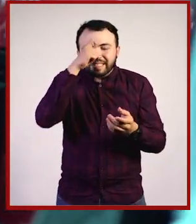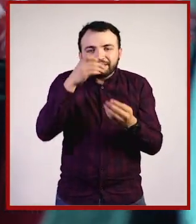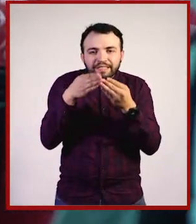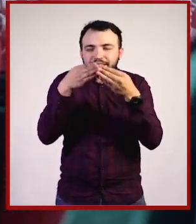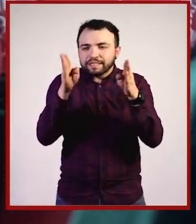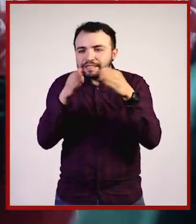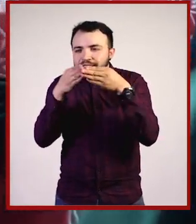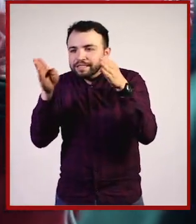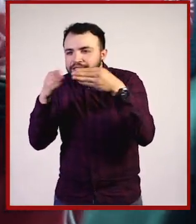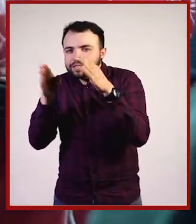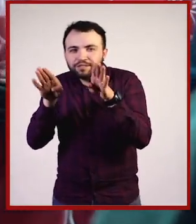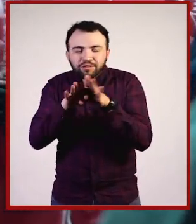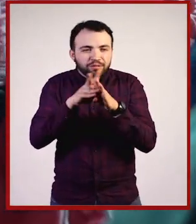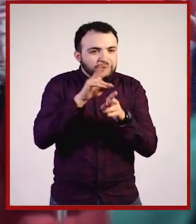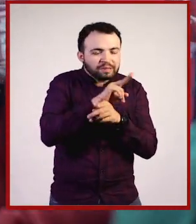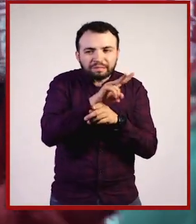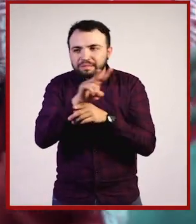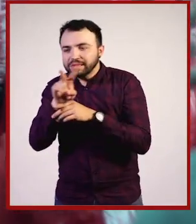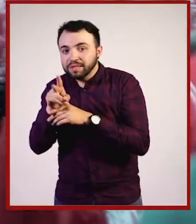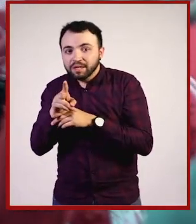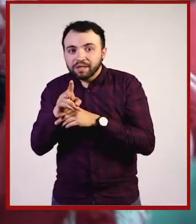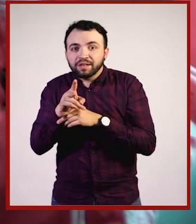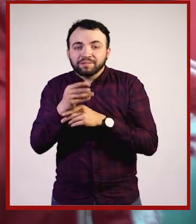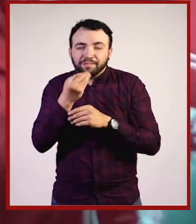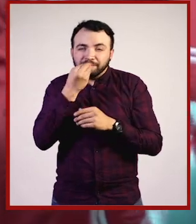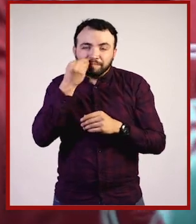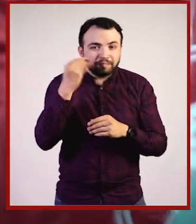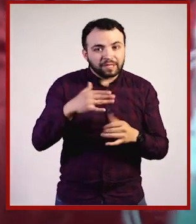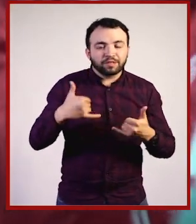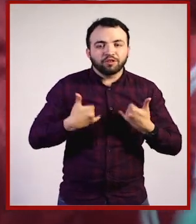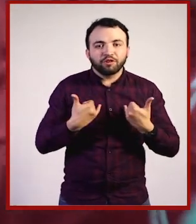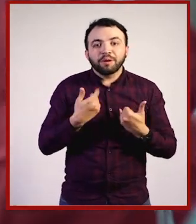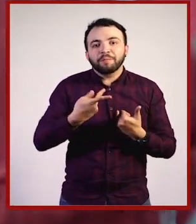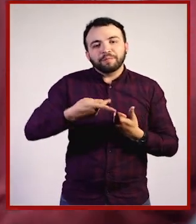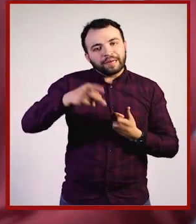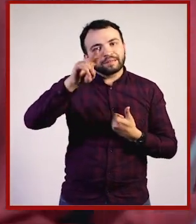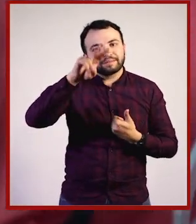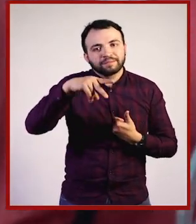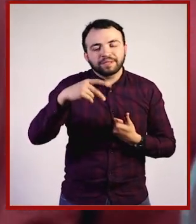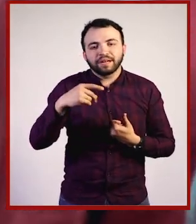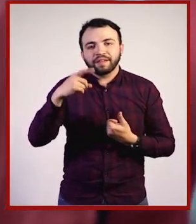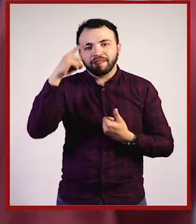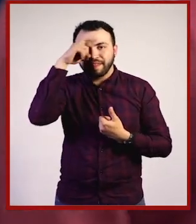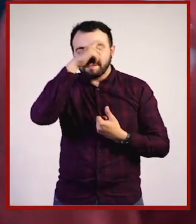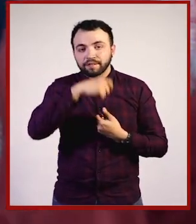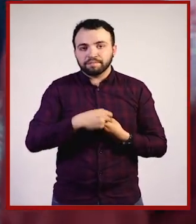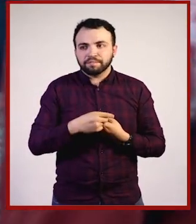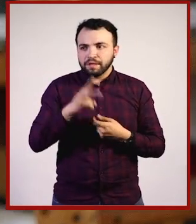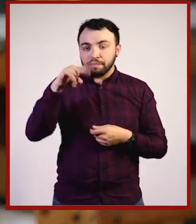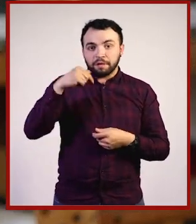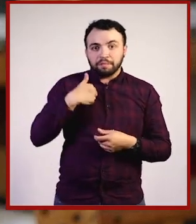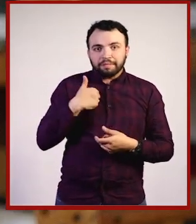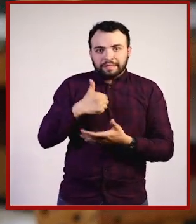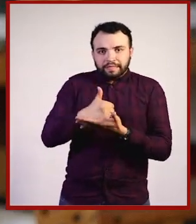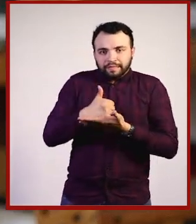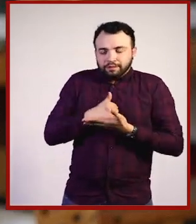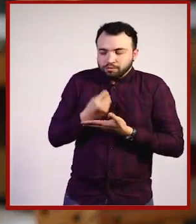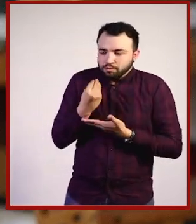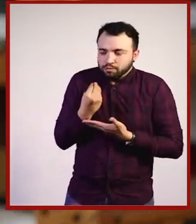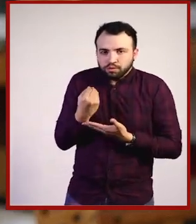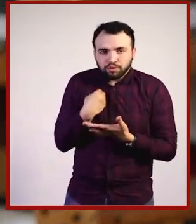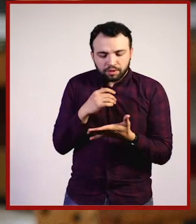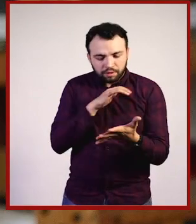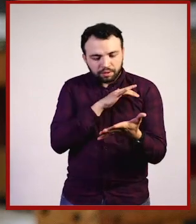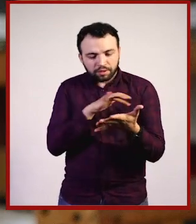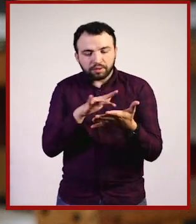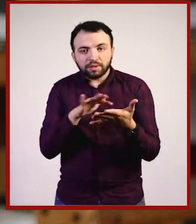maravillosa, pero también es una etapa difícil. A mí me ayudó mucho Matías leer un libro a los